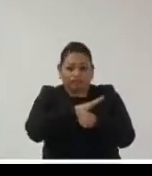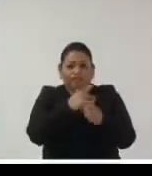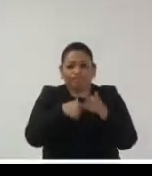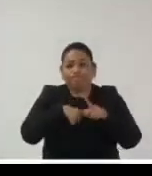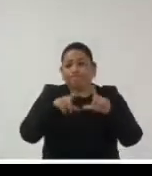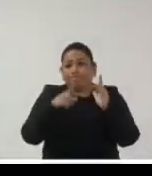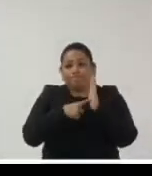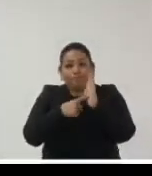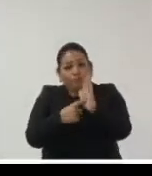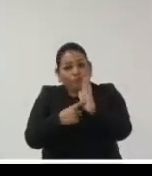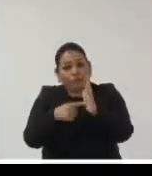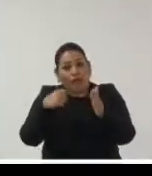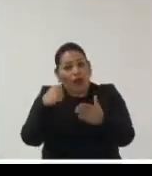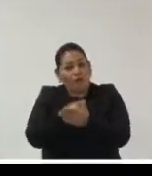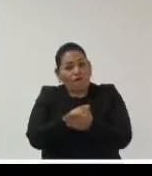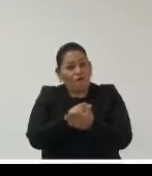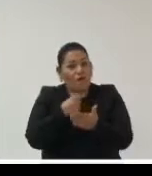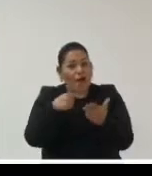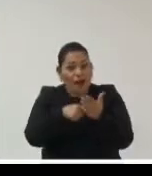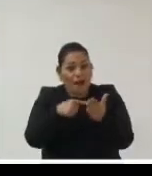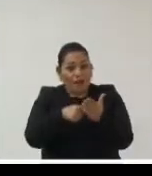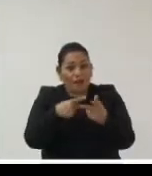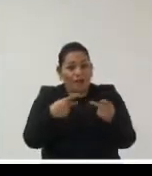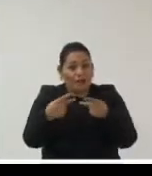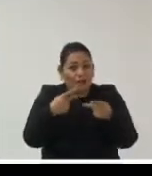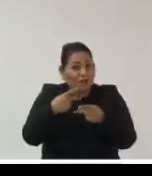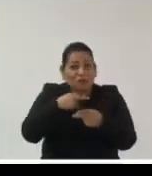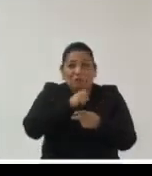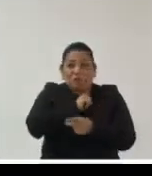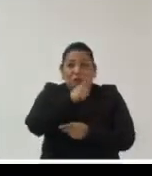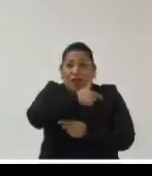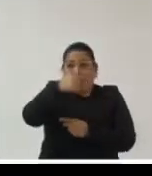que la ausencia de preparación